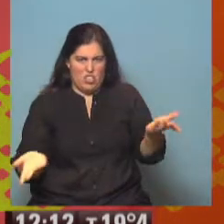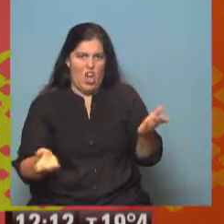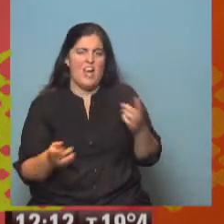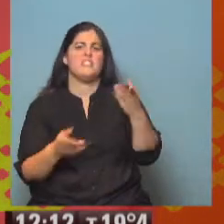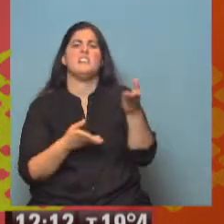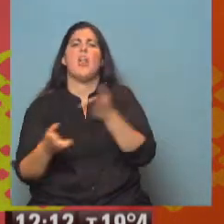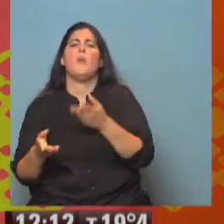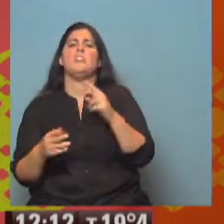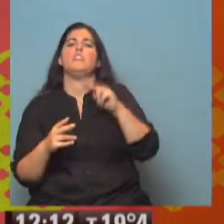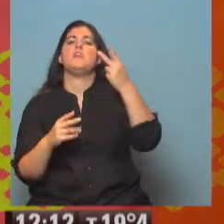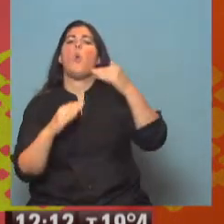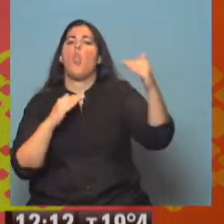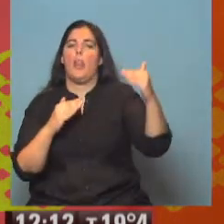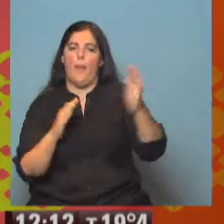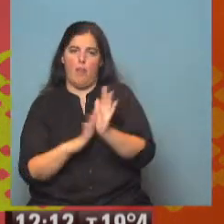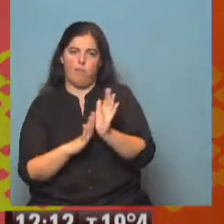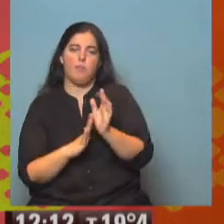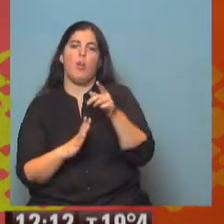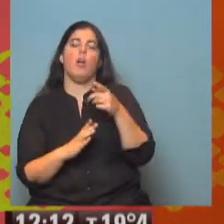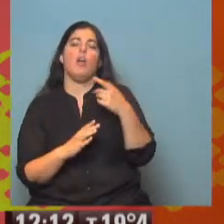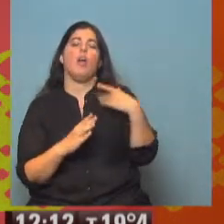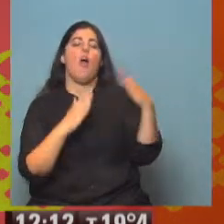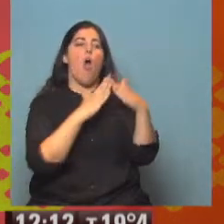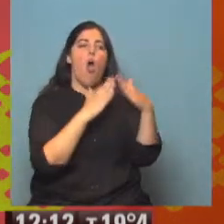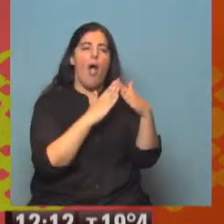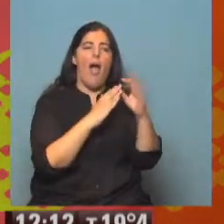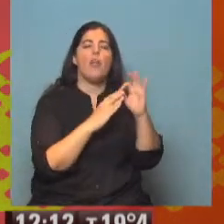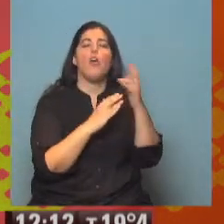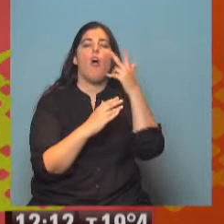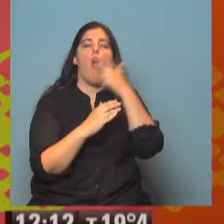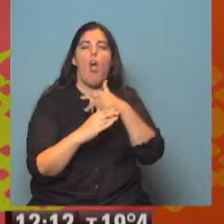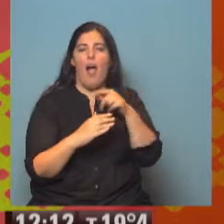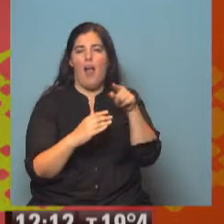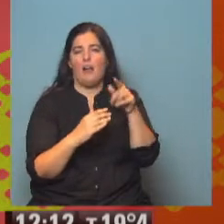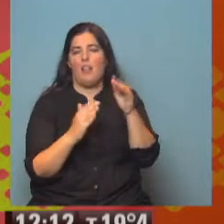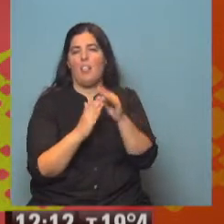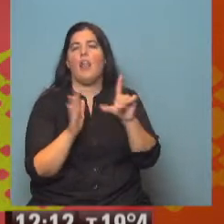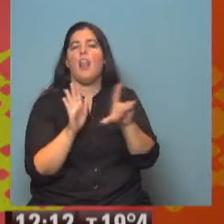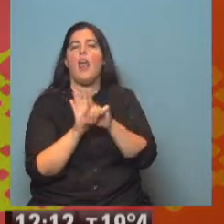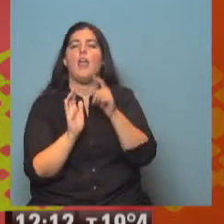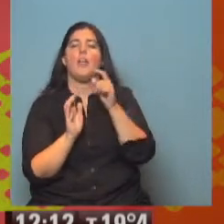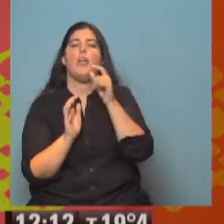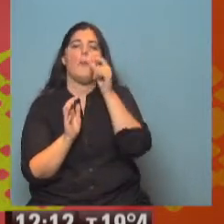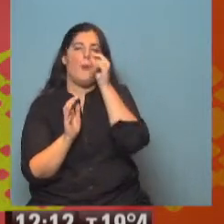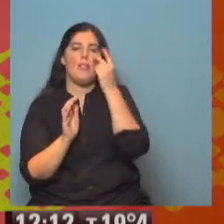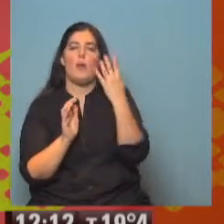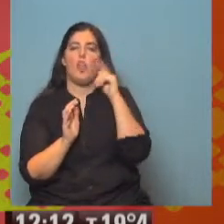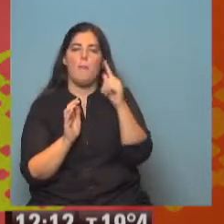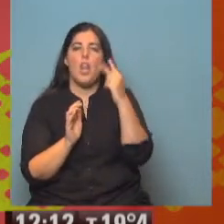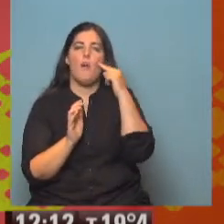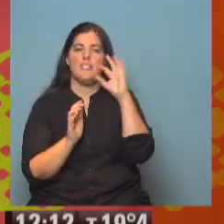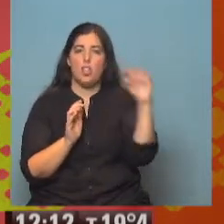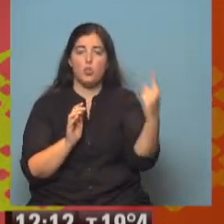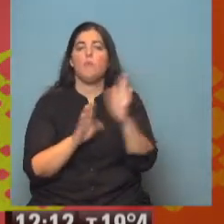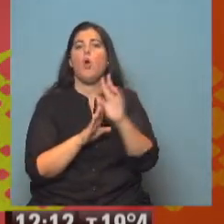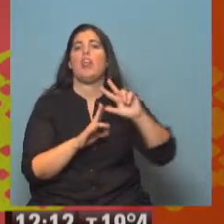prestaciones de segundo nivel. Y la prestación de hogar o de pequeño hogar de la ley 24901 es una prestación de tercer nivel.